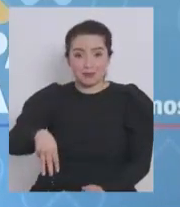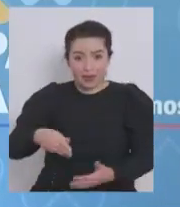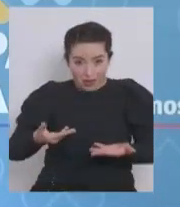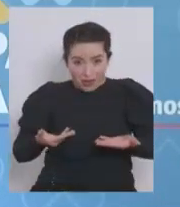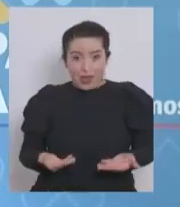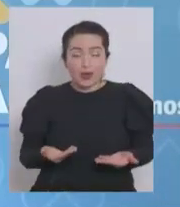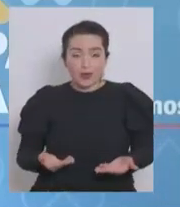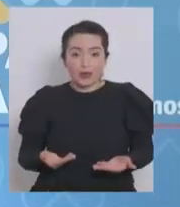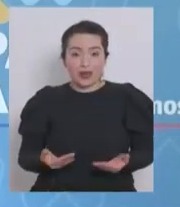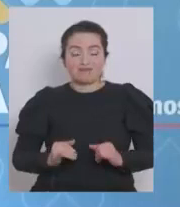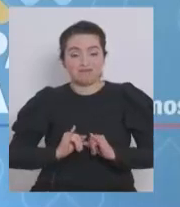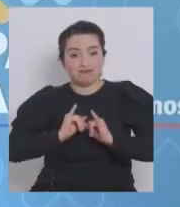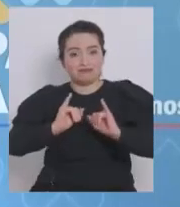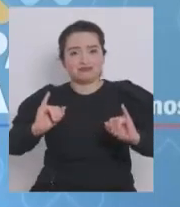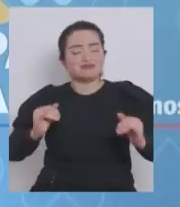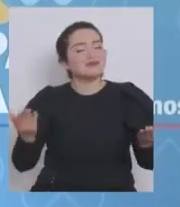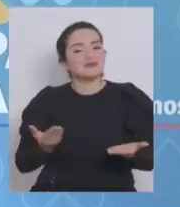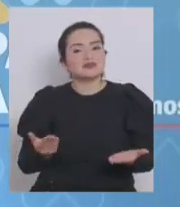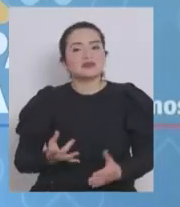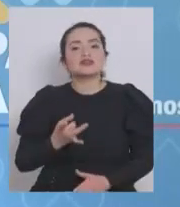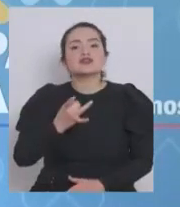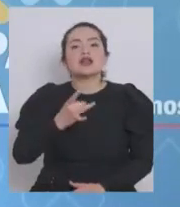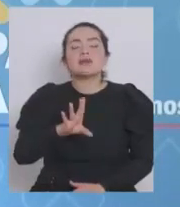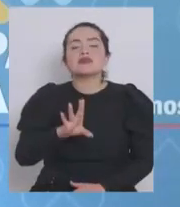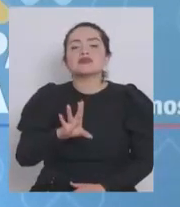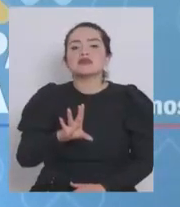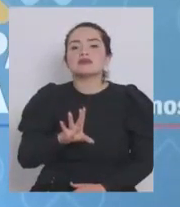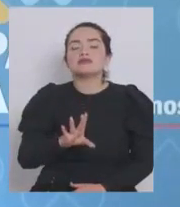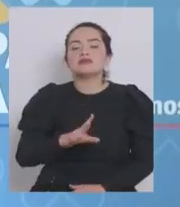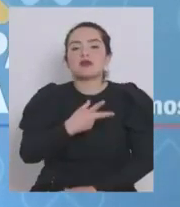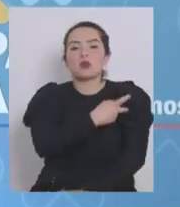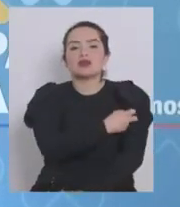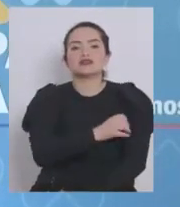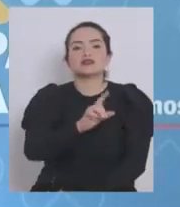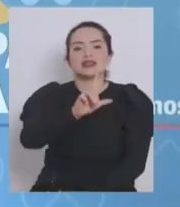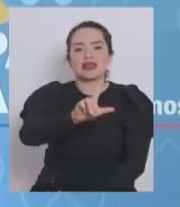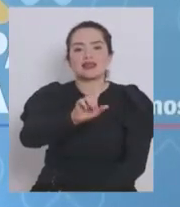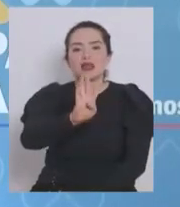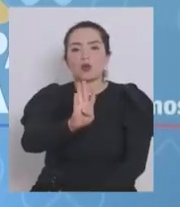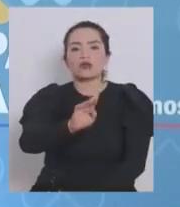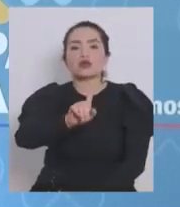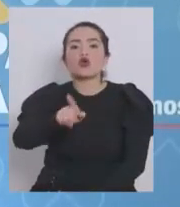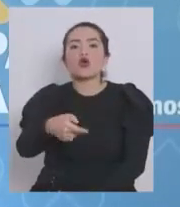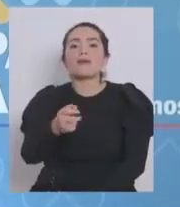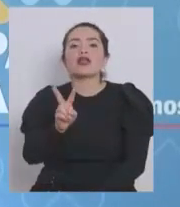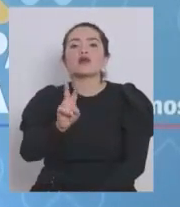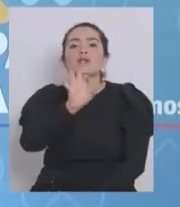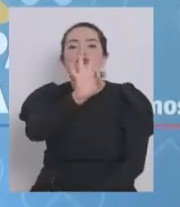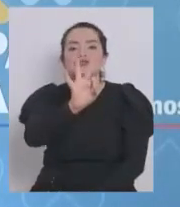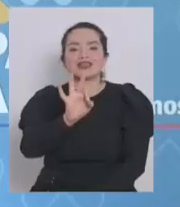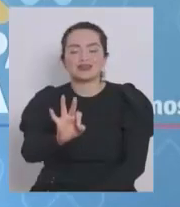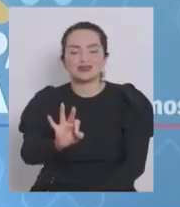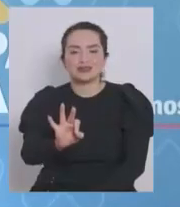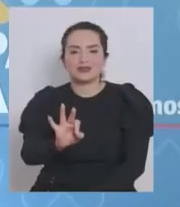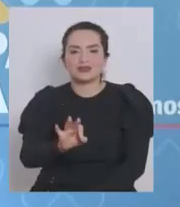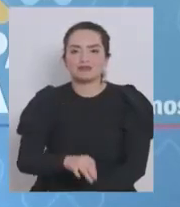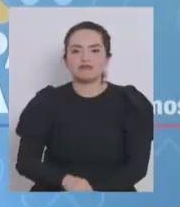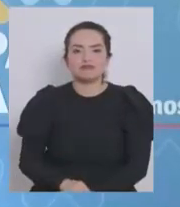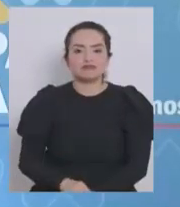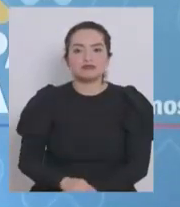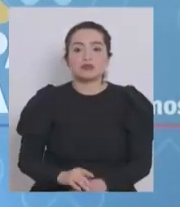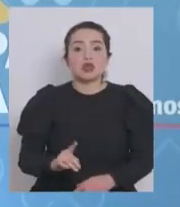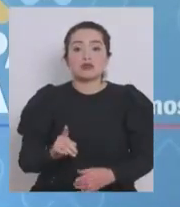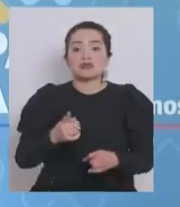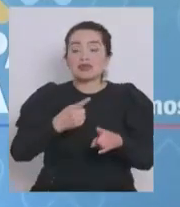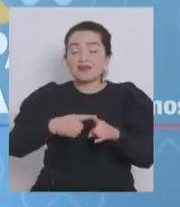dando punto de prensa, solo tienen una cobertura de vacunación del 74,2%. Esto no es homogéneo